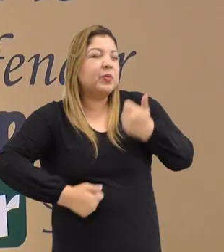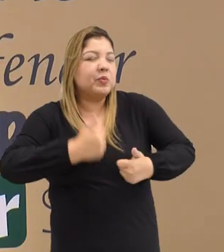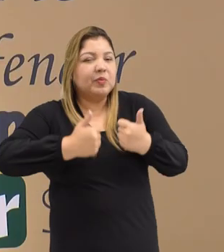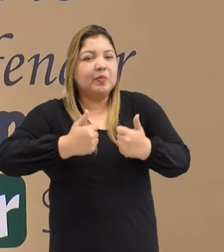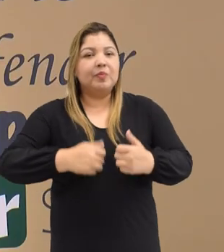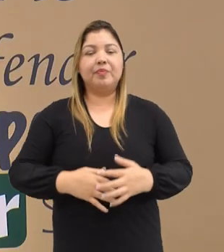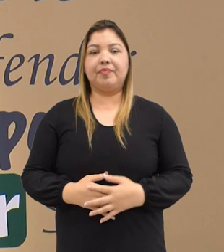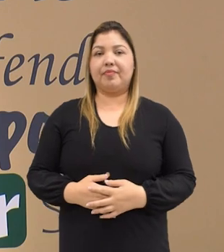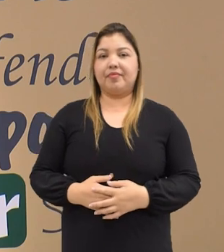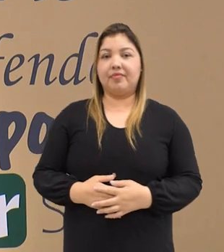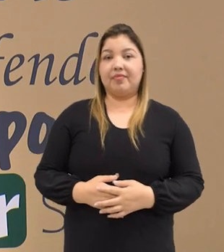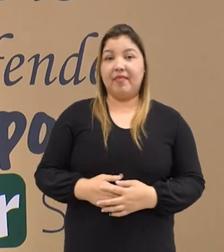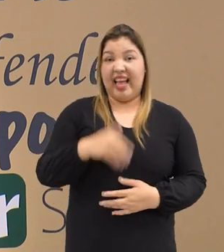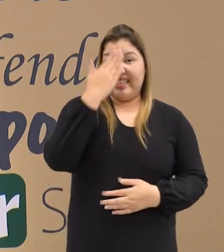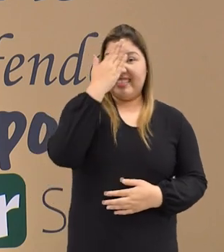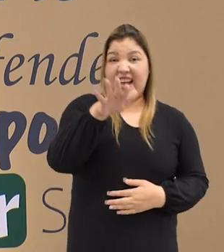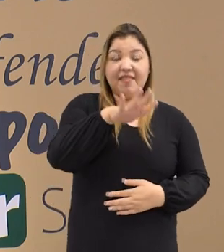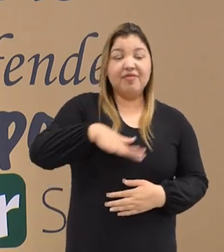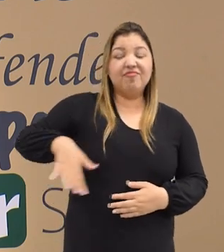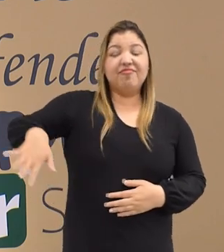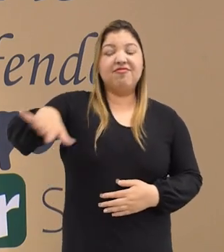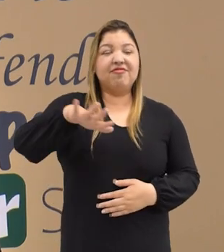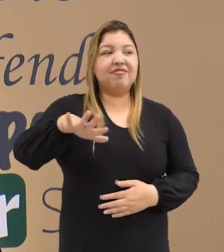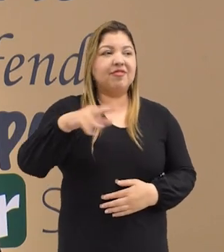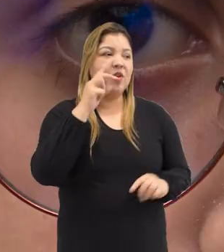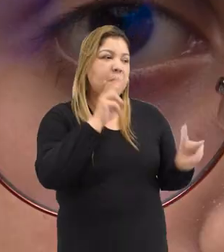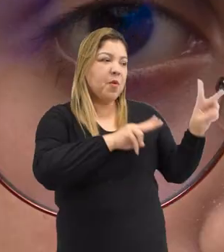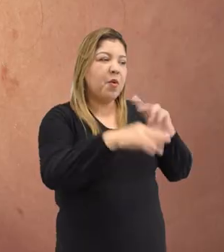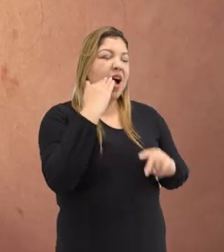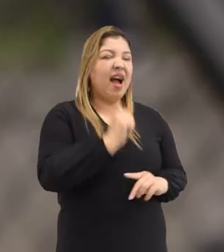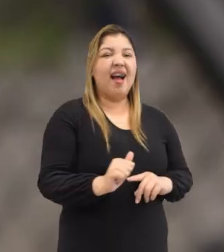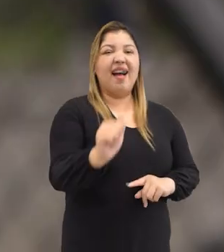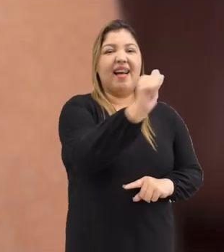¿Sabes qué se dice en la ciudad de las mujeres?